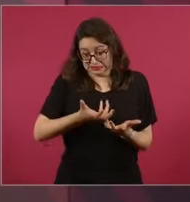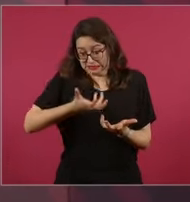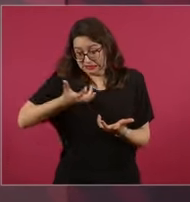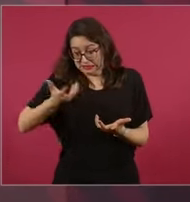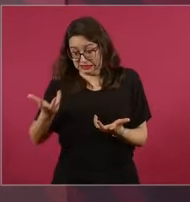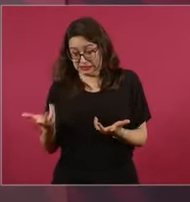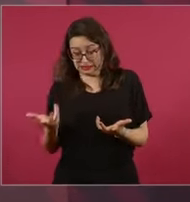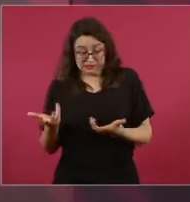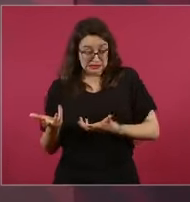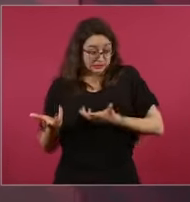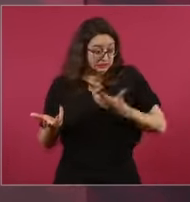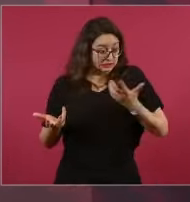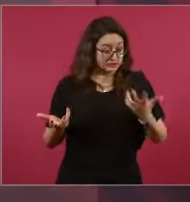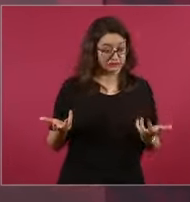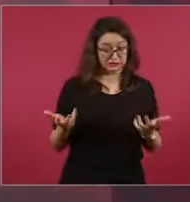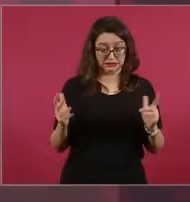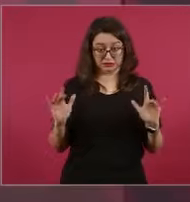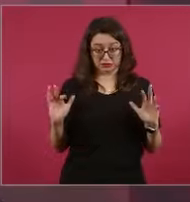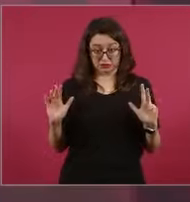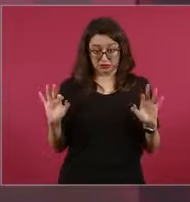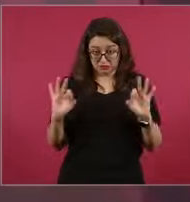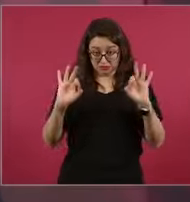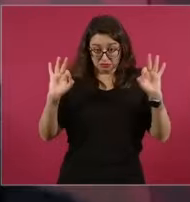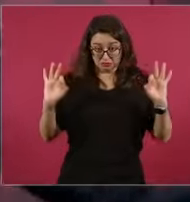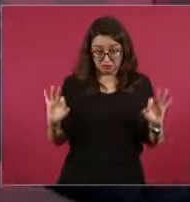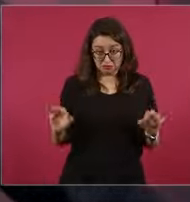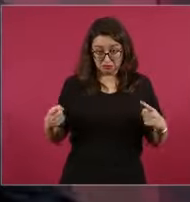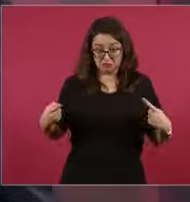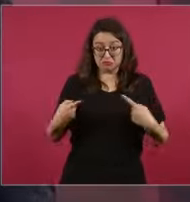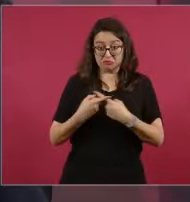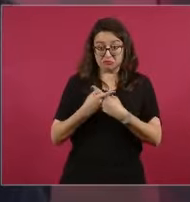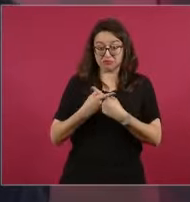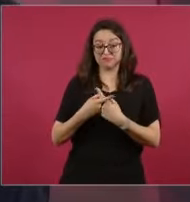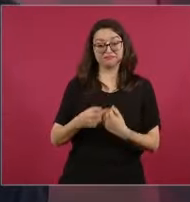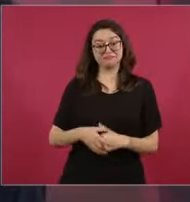está a favor y la mitad está en contra, pero no está así.